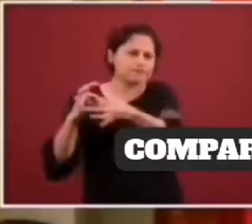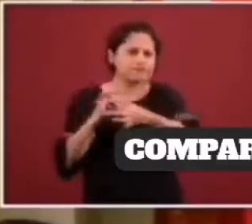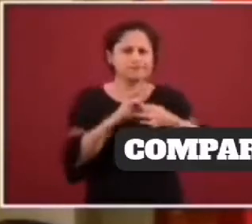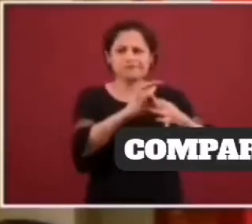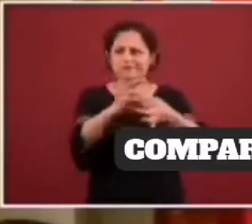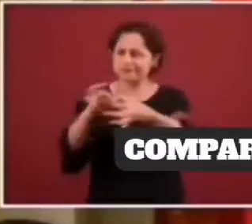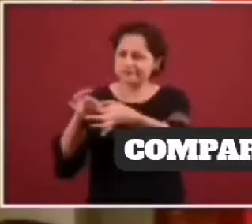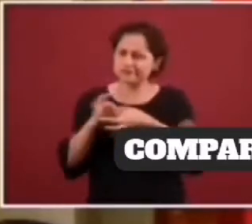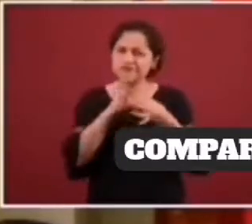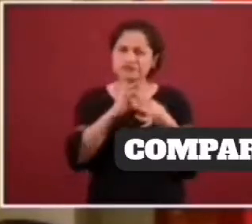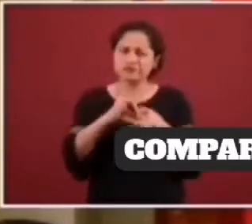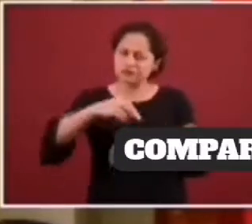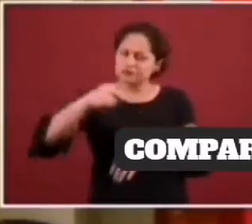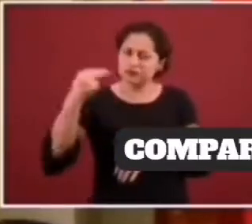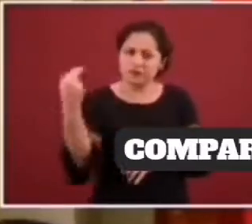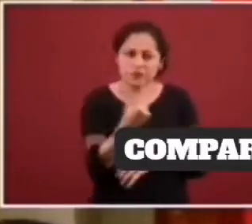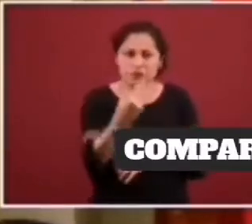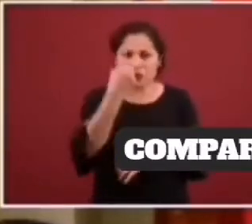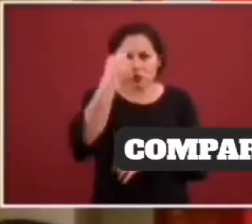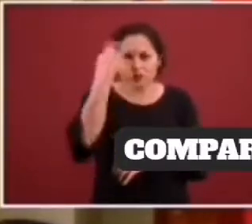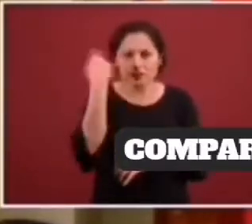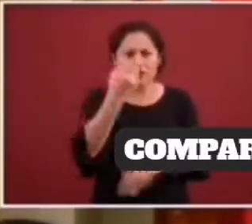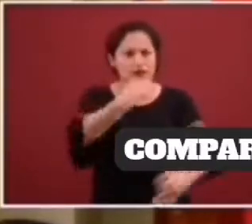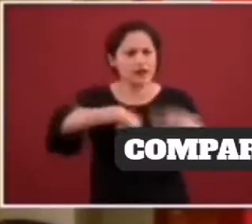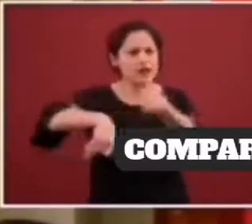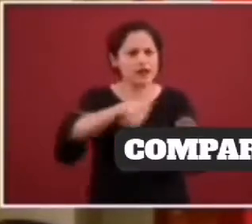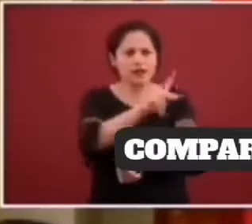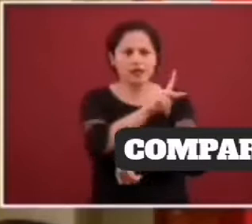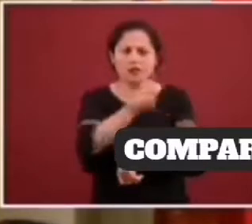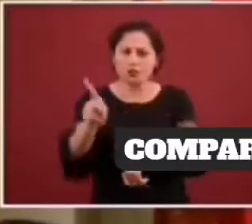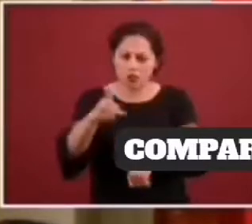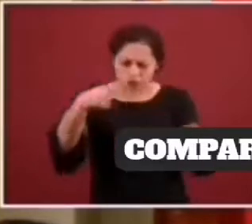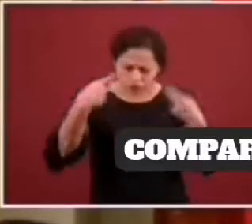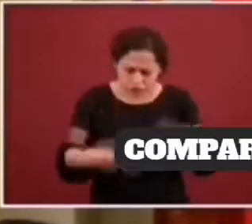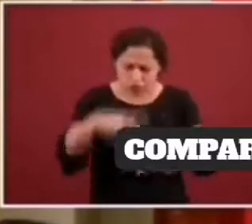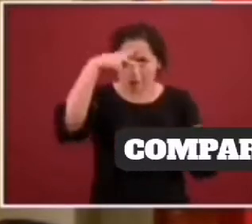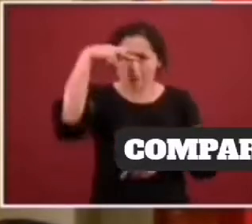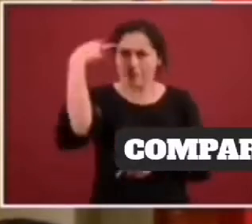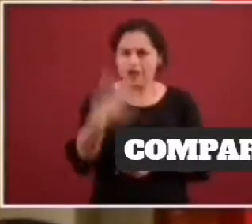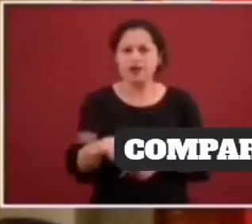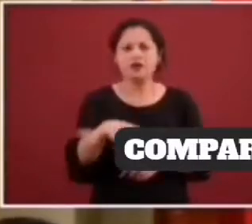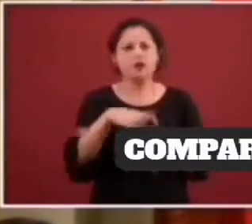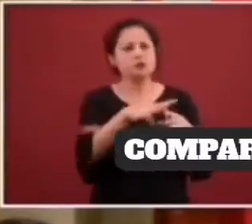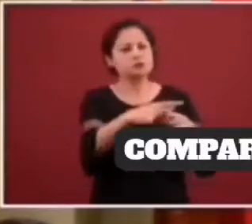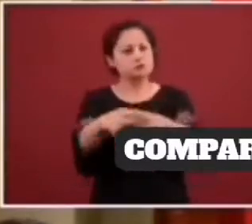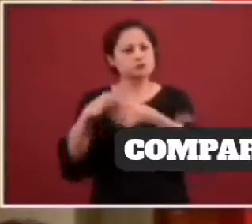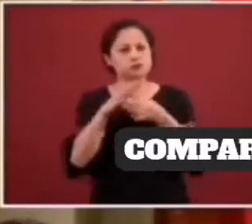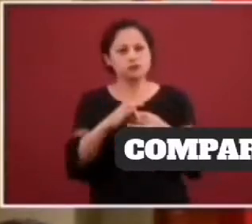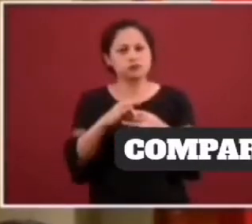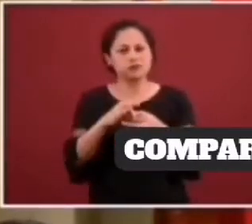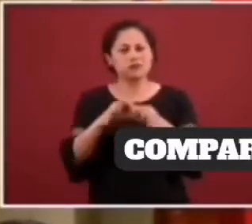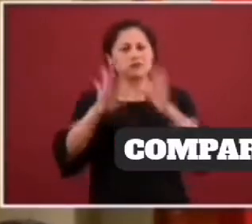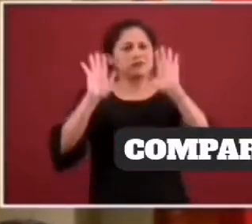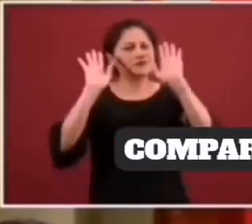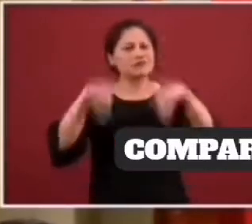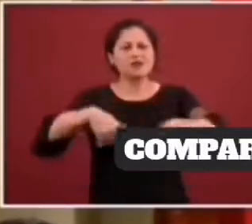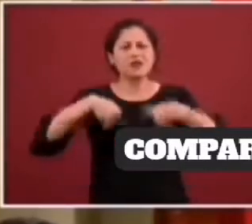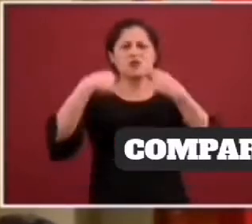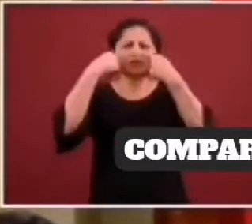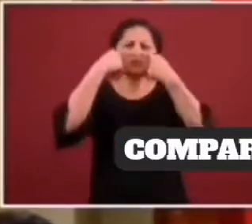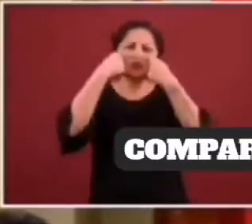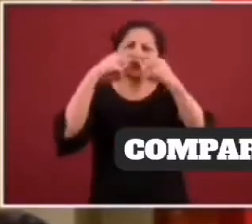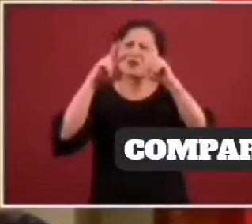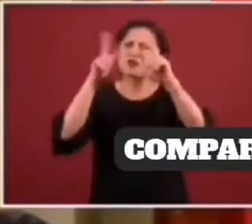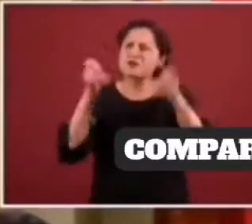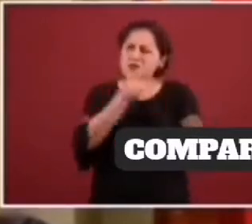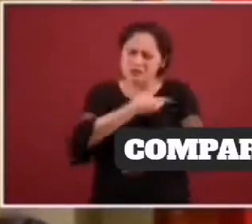se requiere que estemos juntos como mexicanos. Con independencia de que seamos de la profesión de